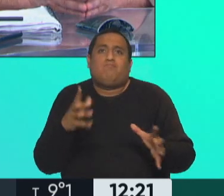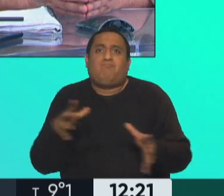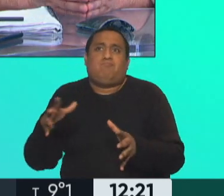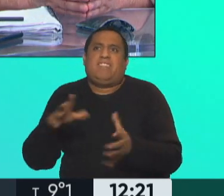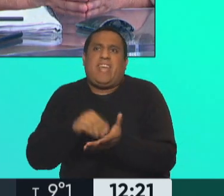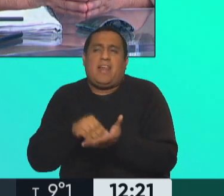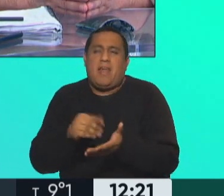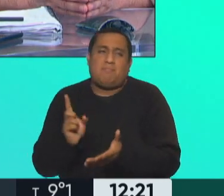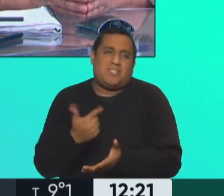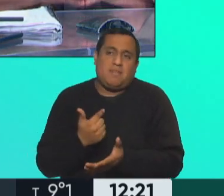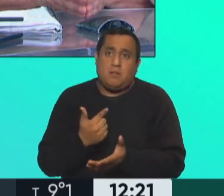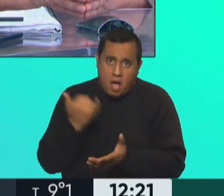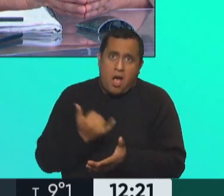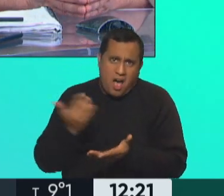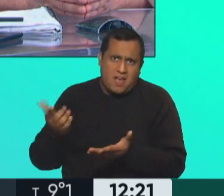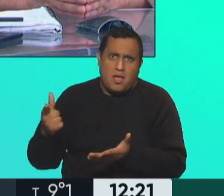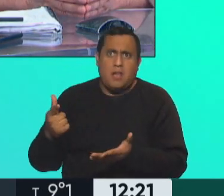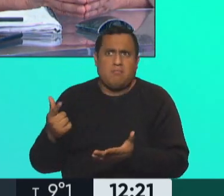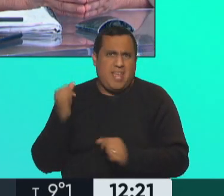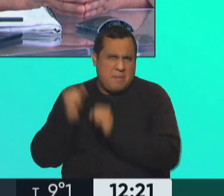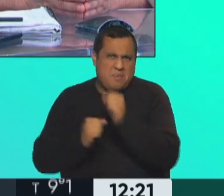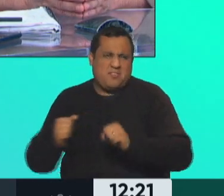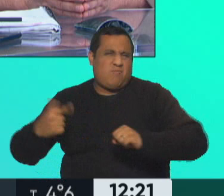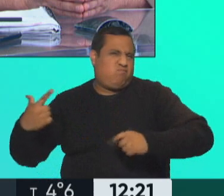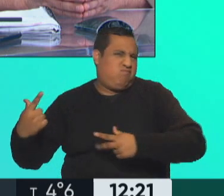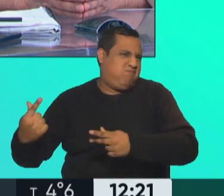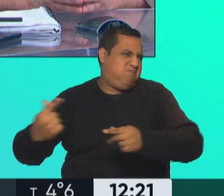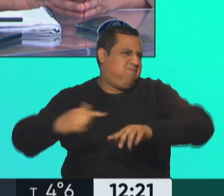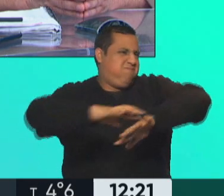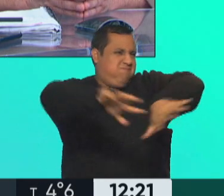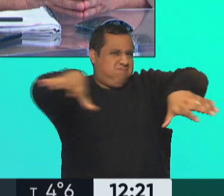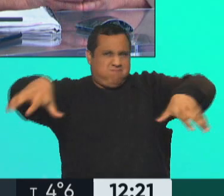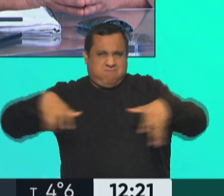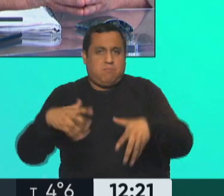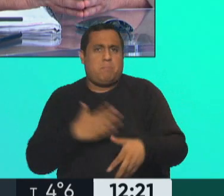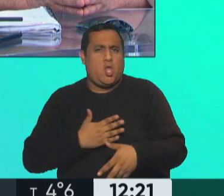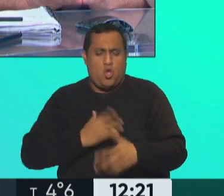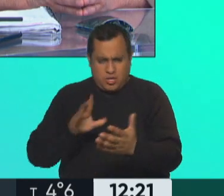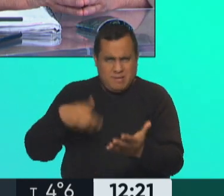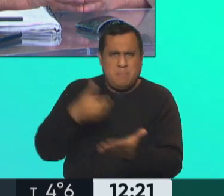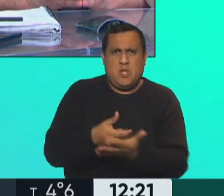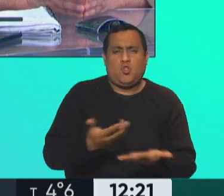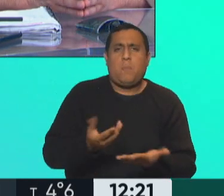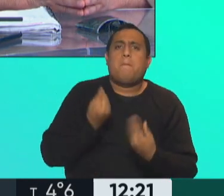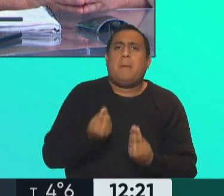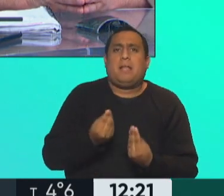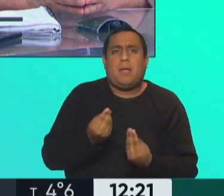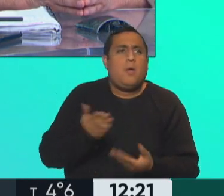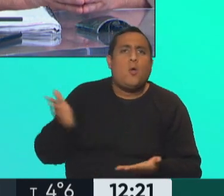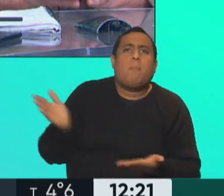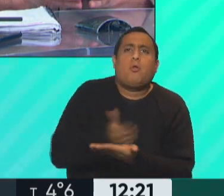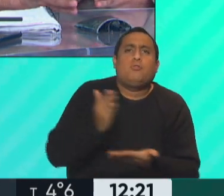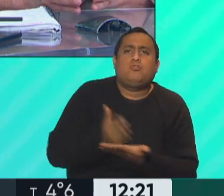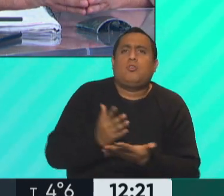mal negocio es que una gran empresa como Don Mario invierte en tierra para producir bienes,